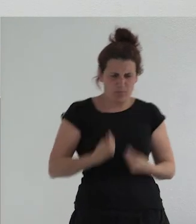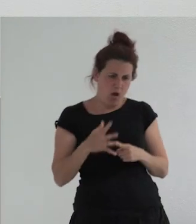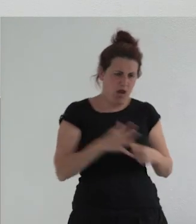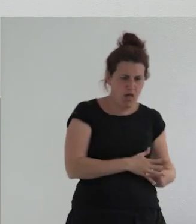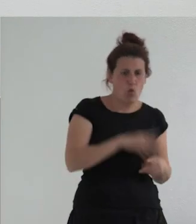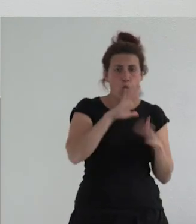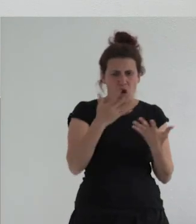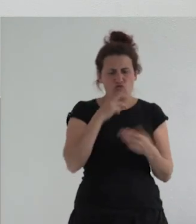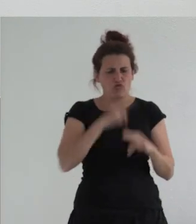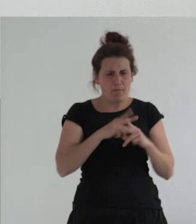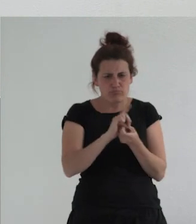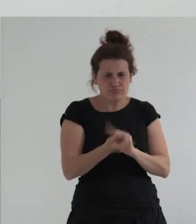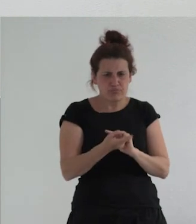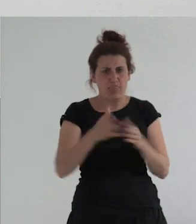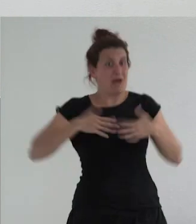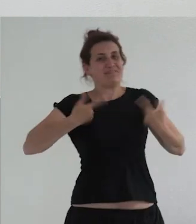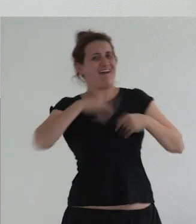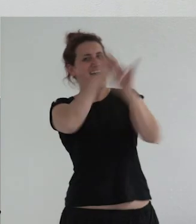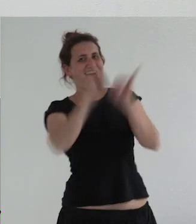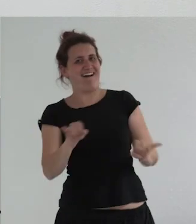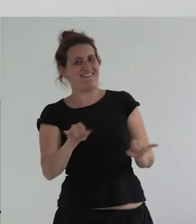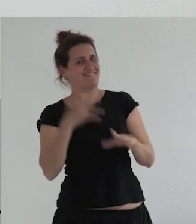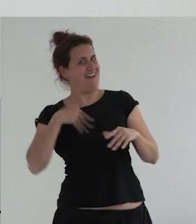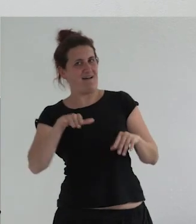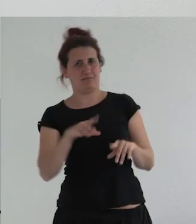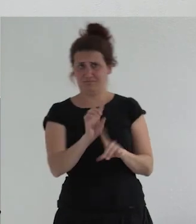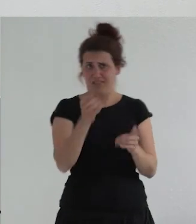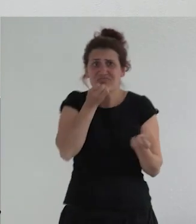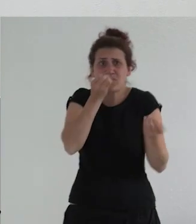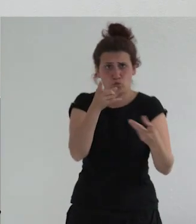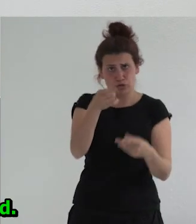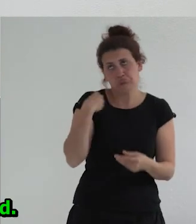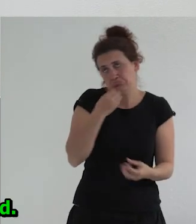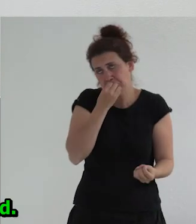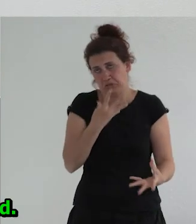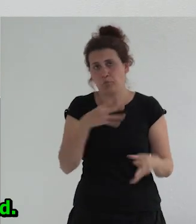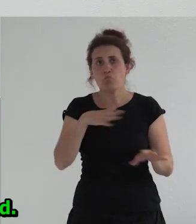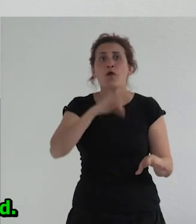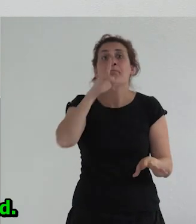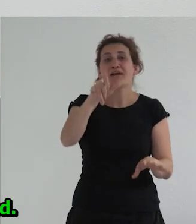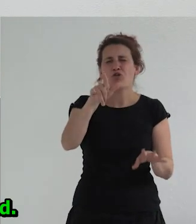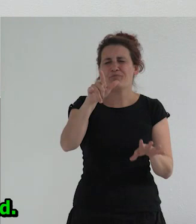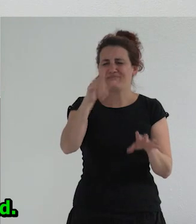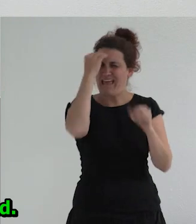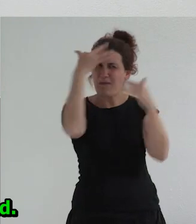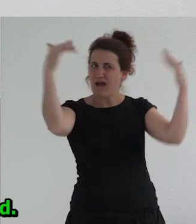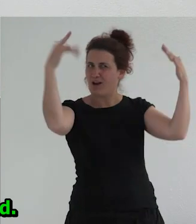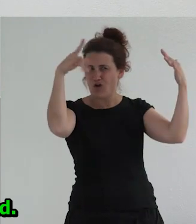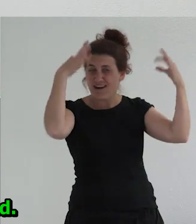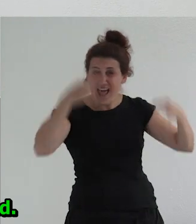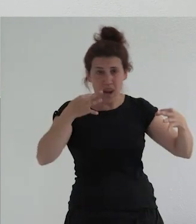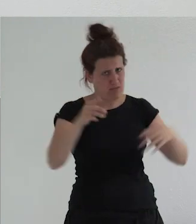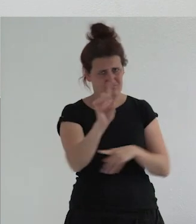cuando cambiaron el nombre de repente fueron muy felices esos discursos pueden estar bien pero construyen un imaginario que tampoco es